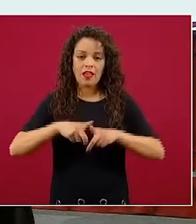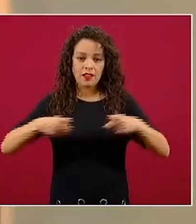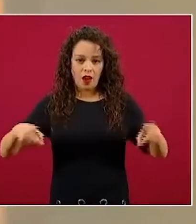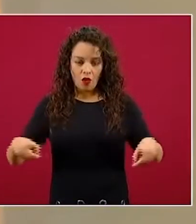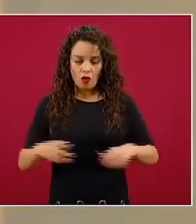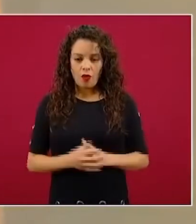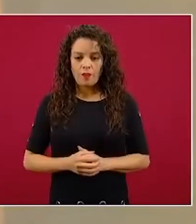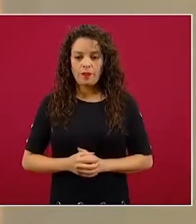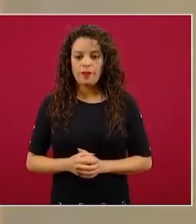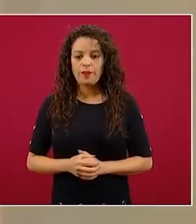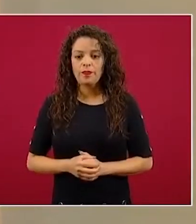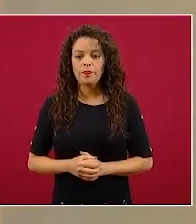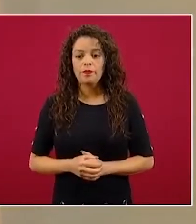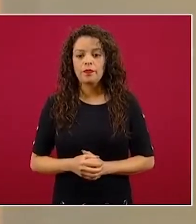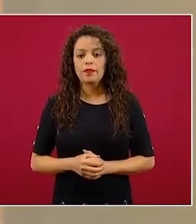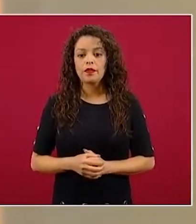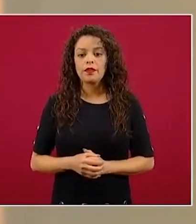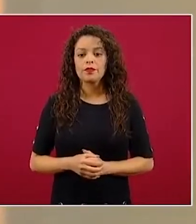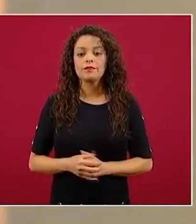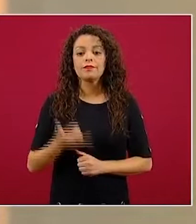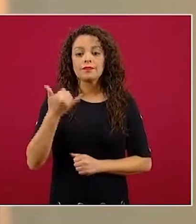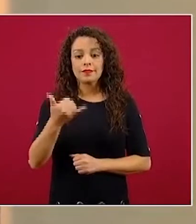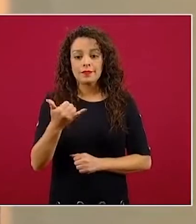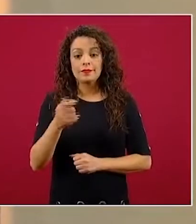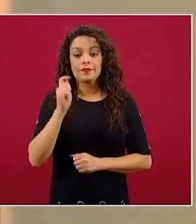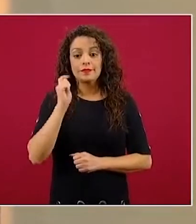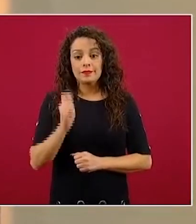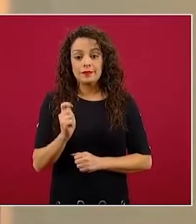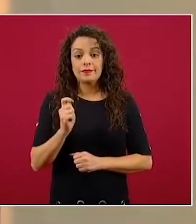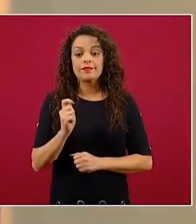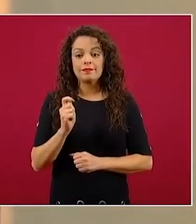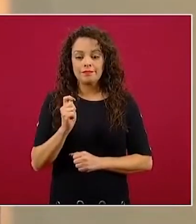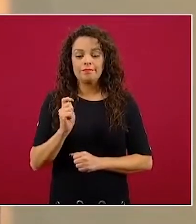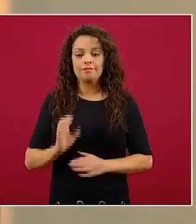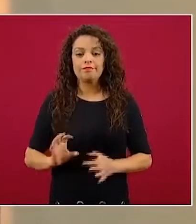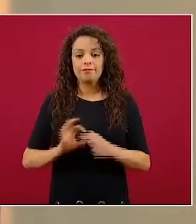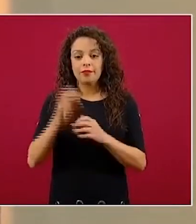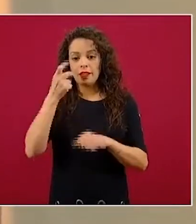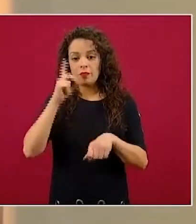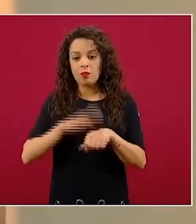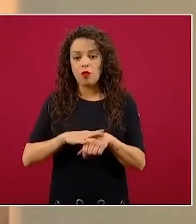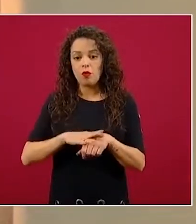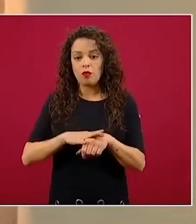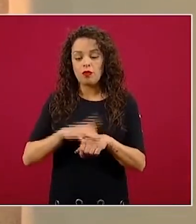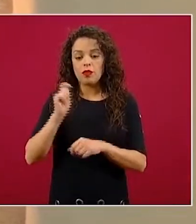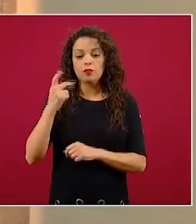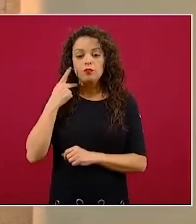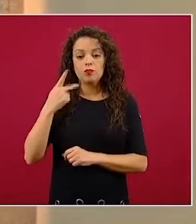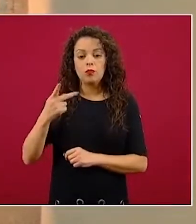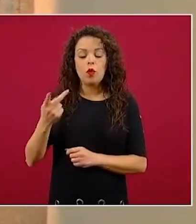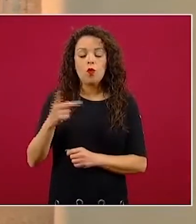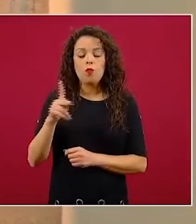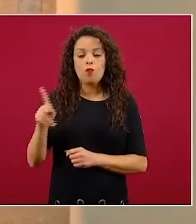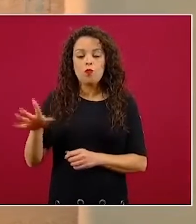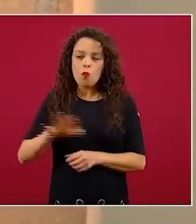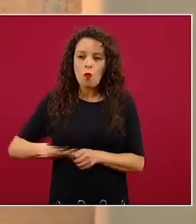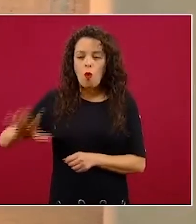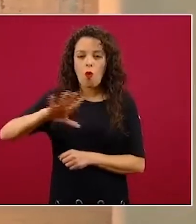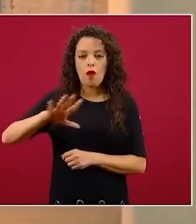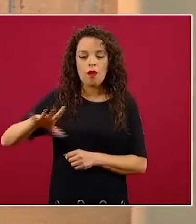importante es sobre la colaboración con la Administración Pública Federal, sobre el Sistema Nacional de Cuidados, como también